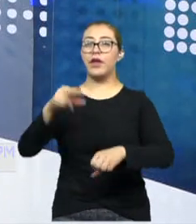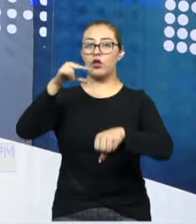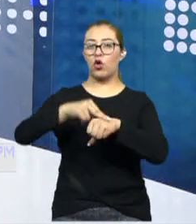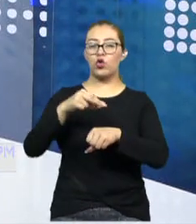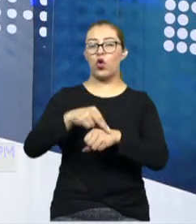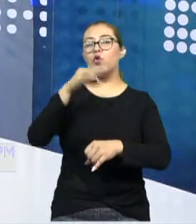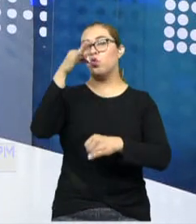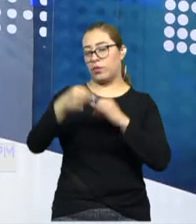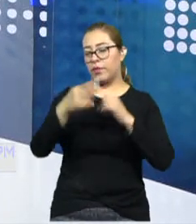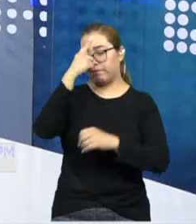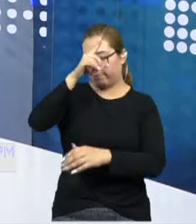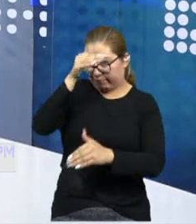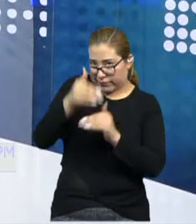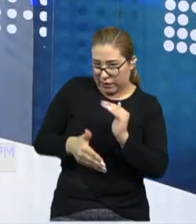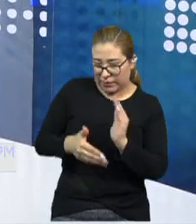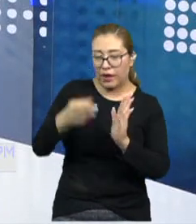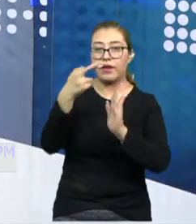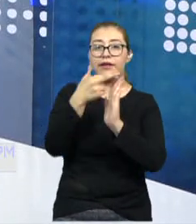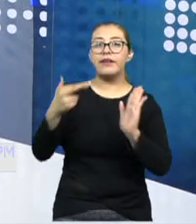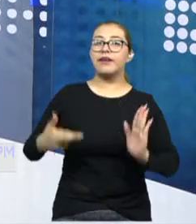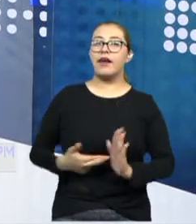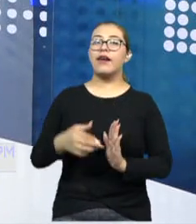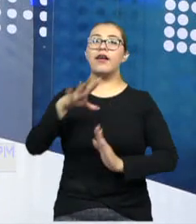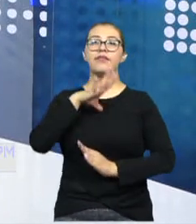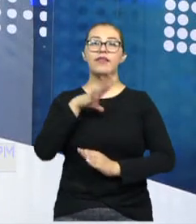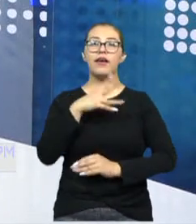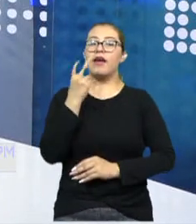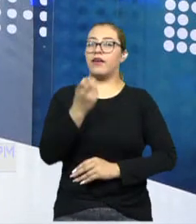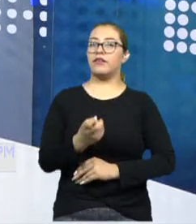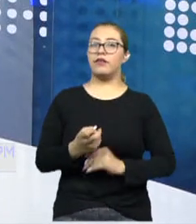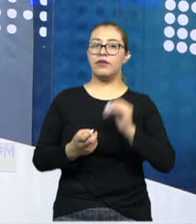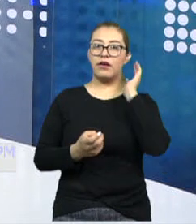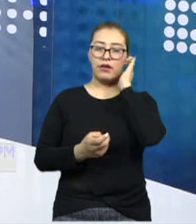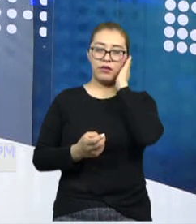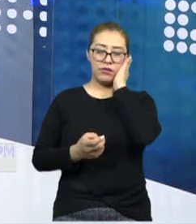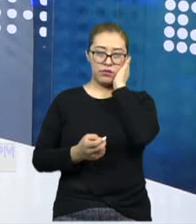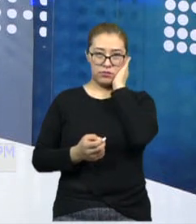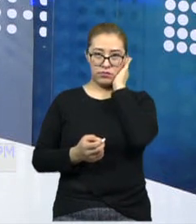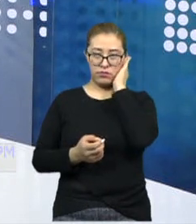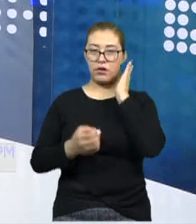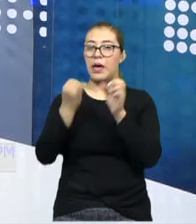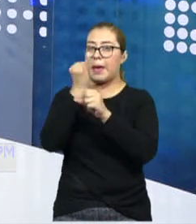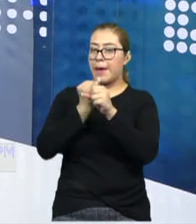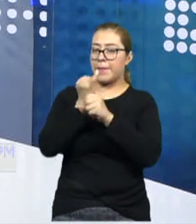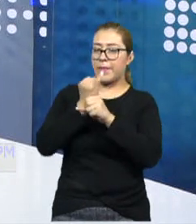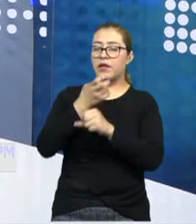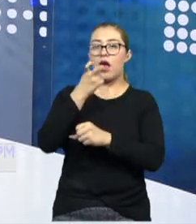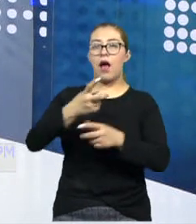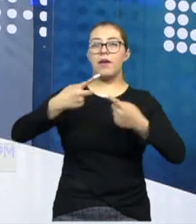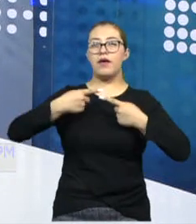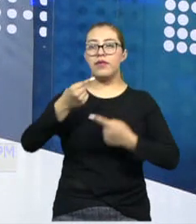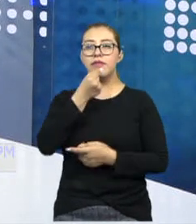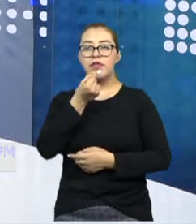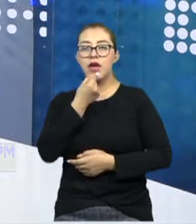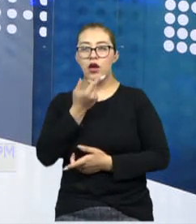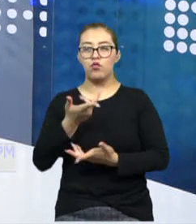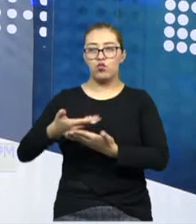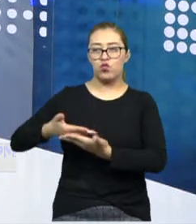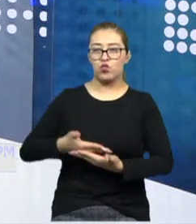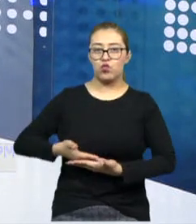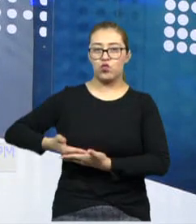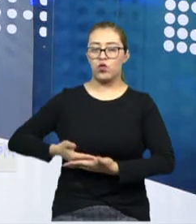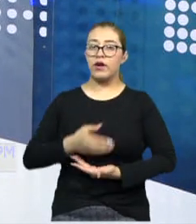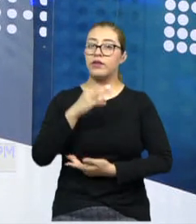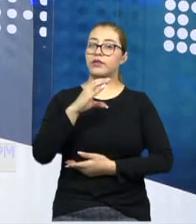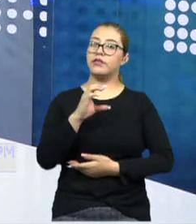terminar, ¿ya por protocolo se hace este estudio a los neonatos? En el central,